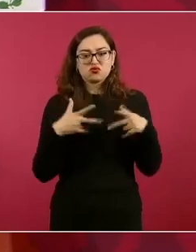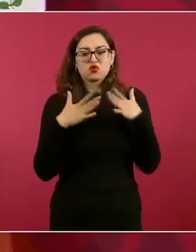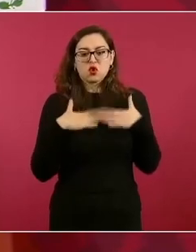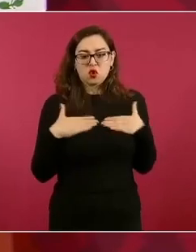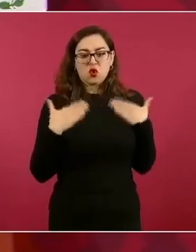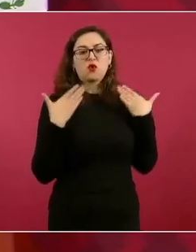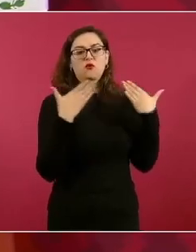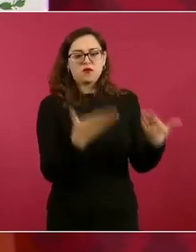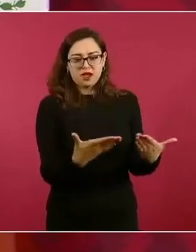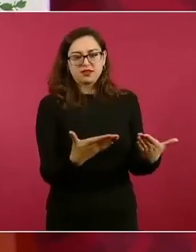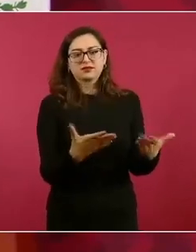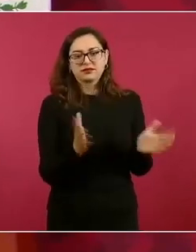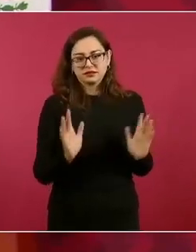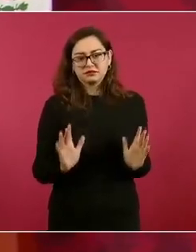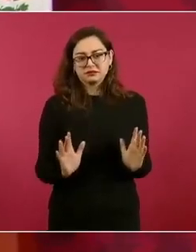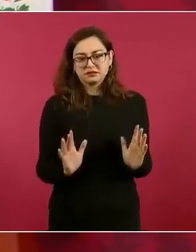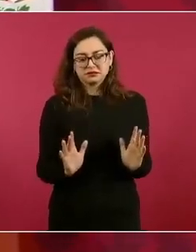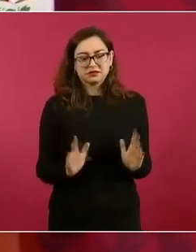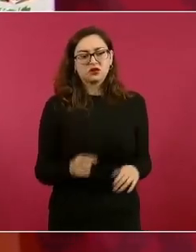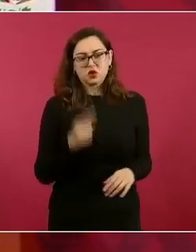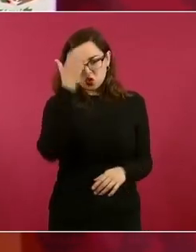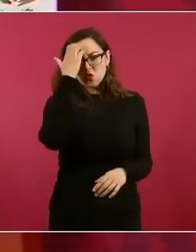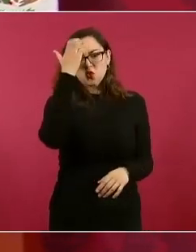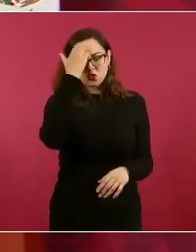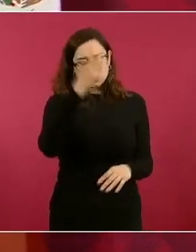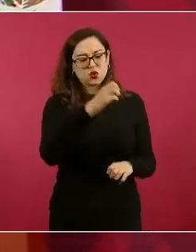O sea, y sí, ¿quién es quién?